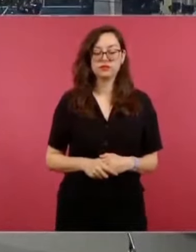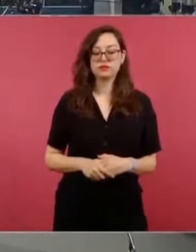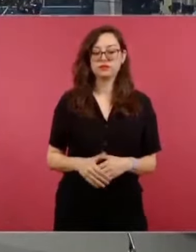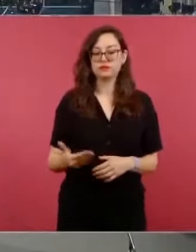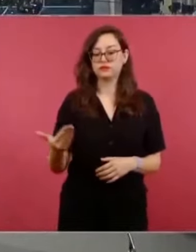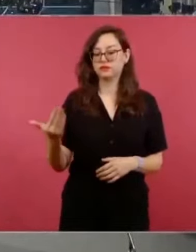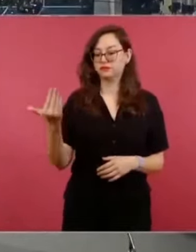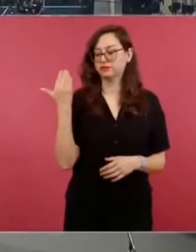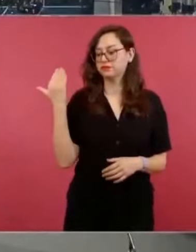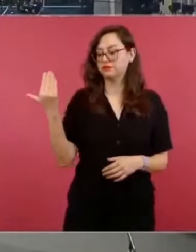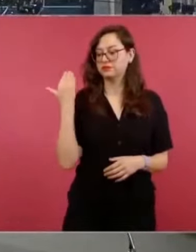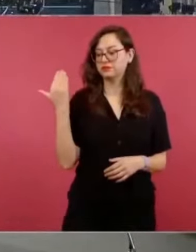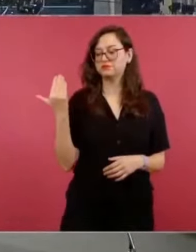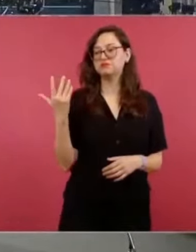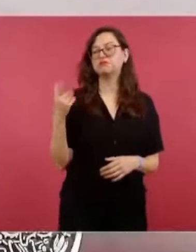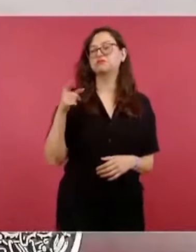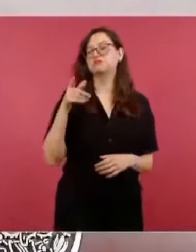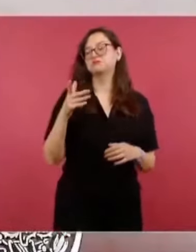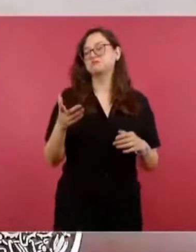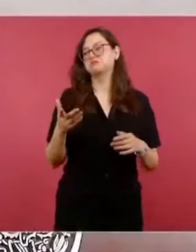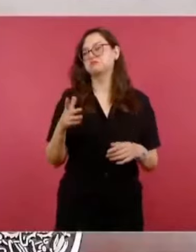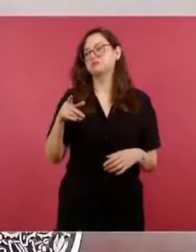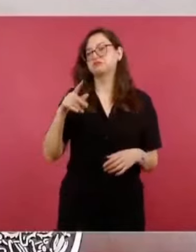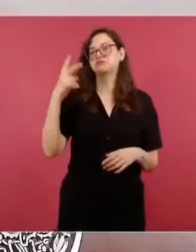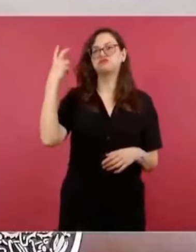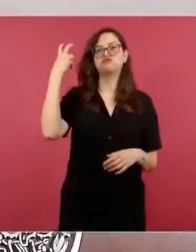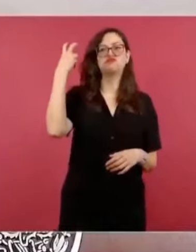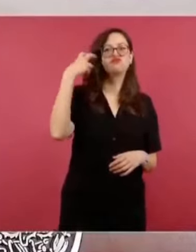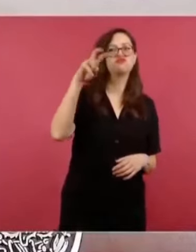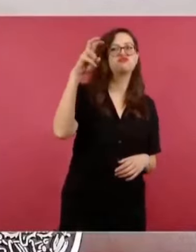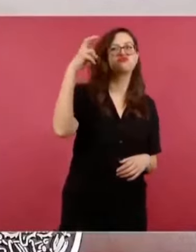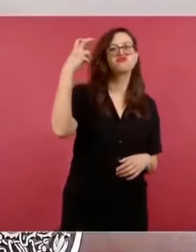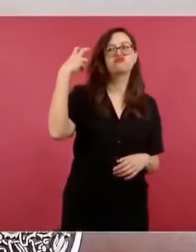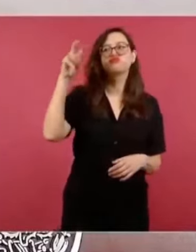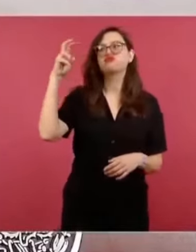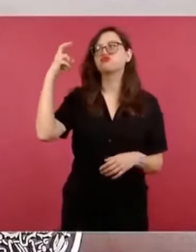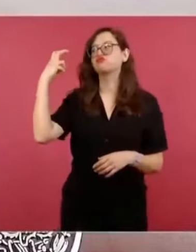de supervisión. Estuve en Hidalgo,